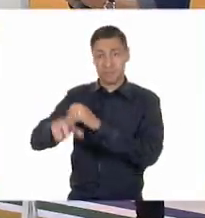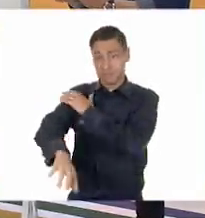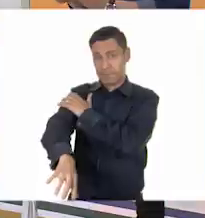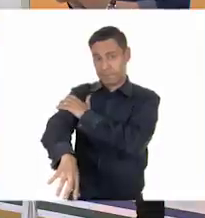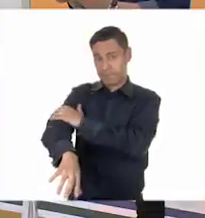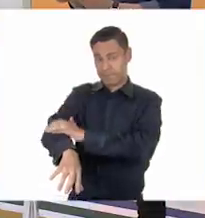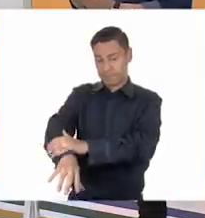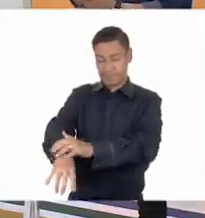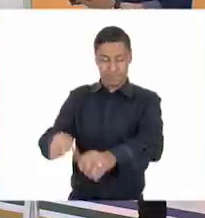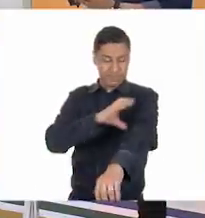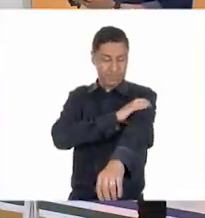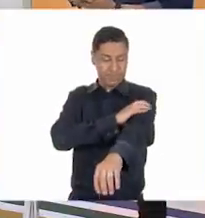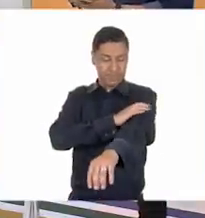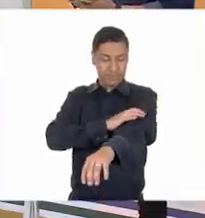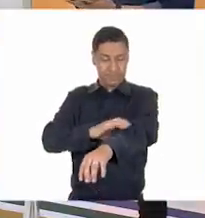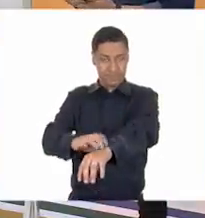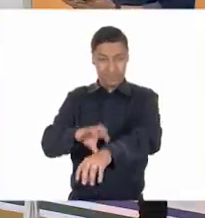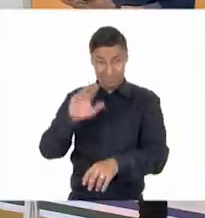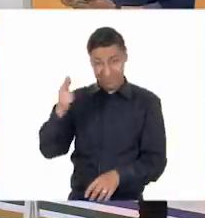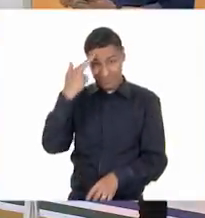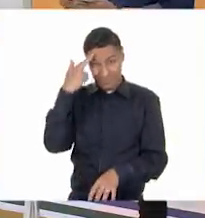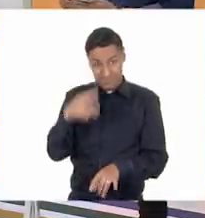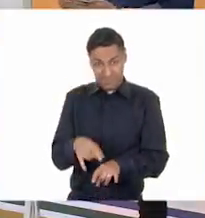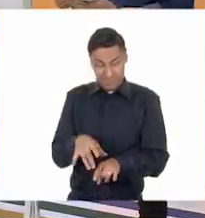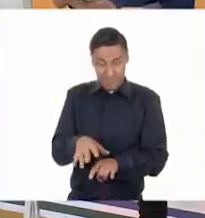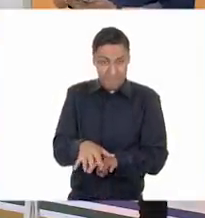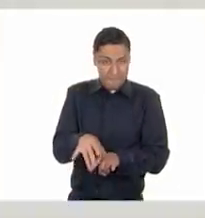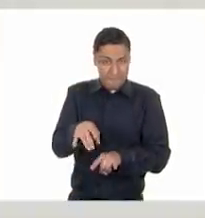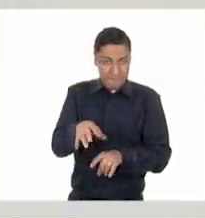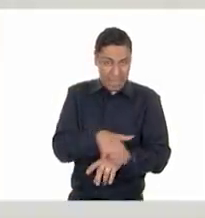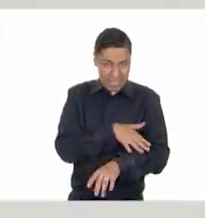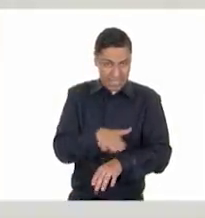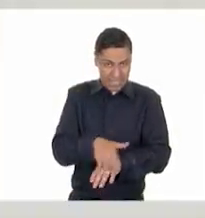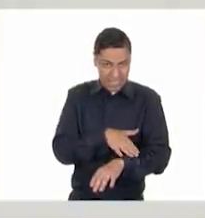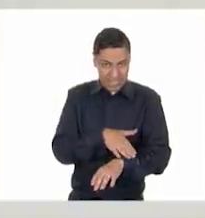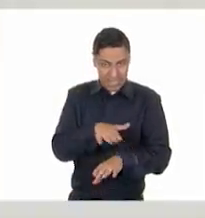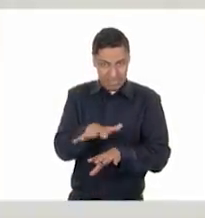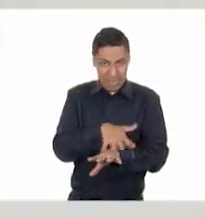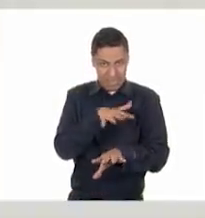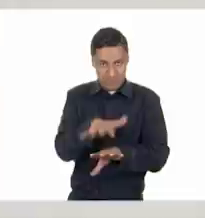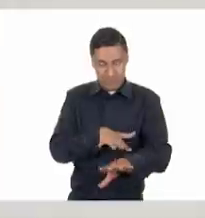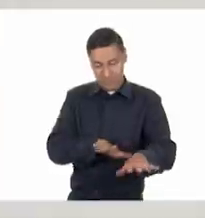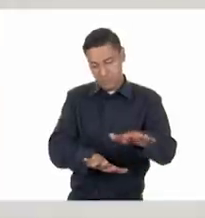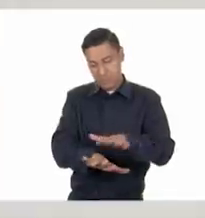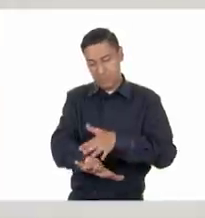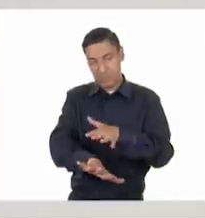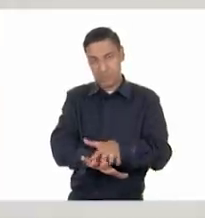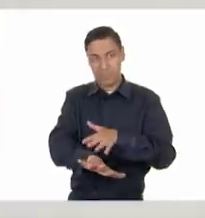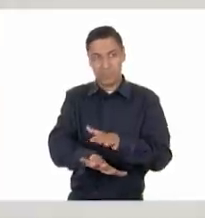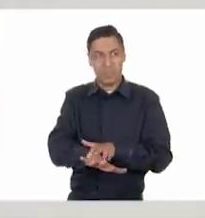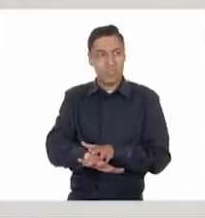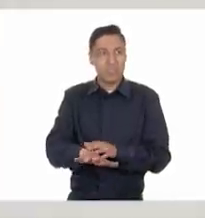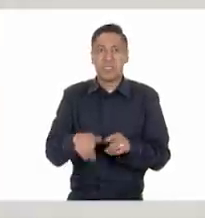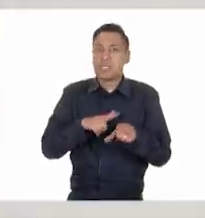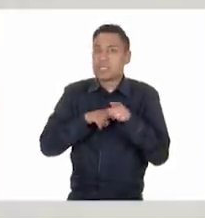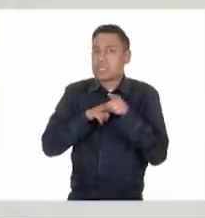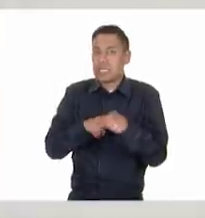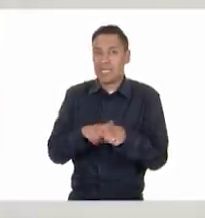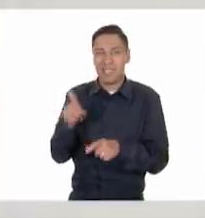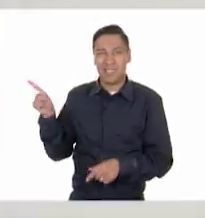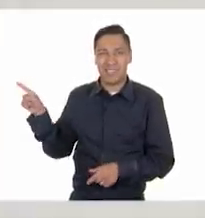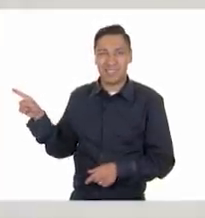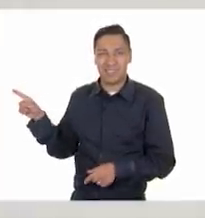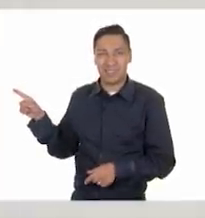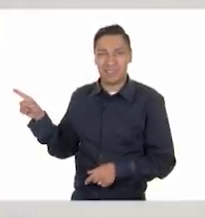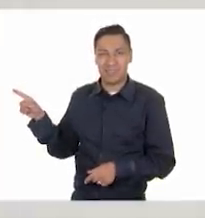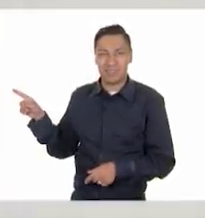junto con nuestras piernas, dijimos, nuestros pies, nuestros dedos. Muy bien. Ya encontré otra. ¿Ah, sí? Tengo un piecito.